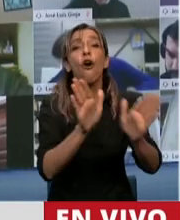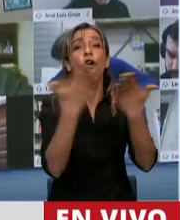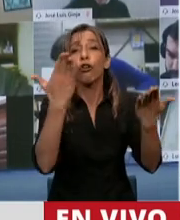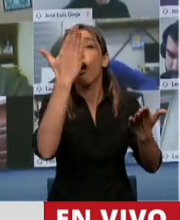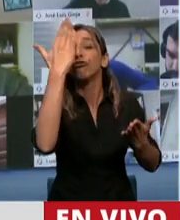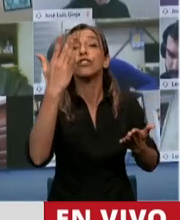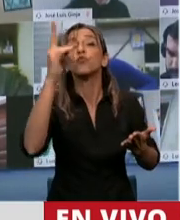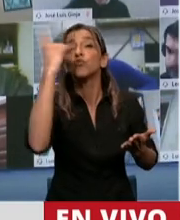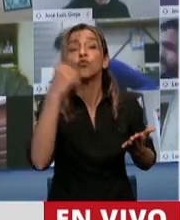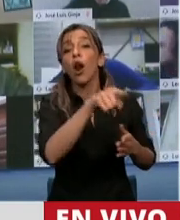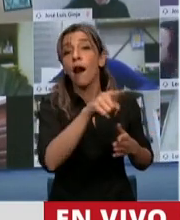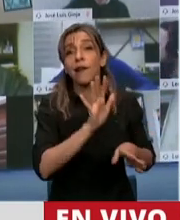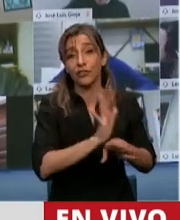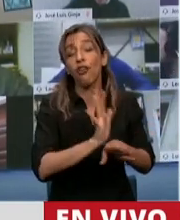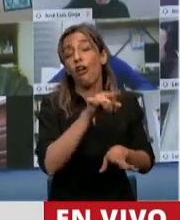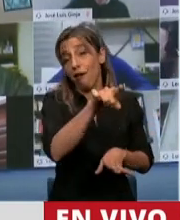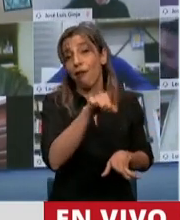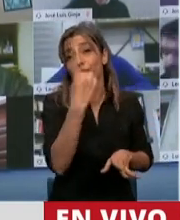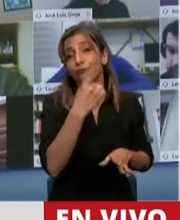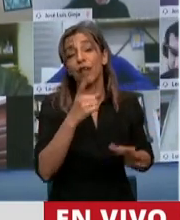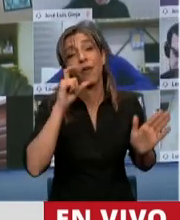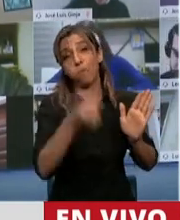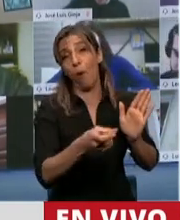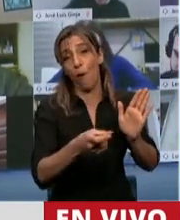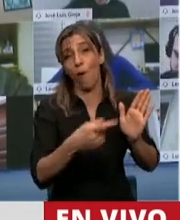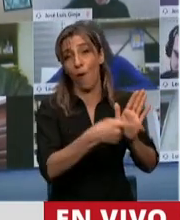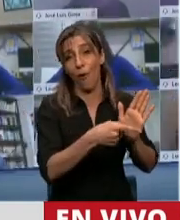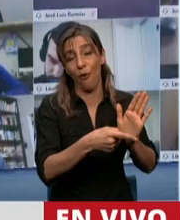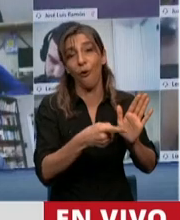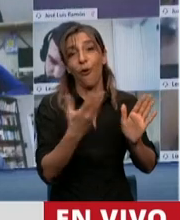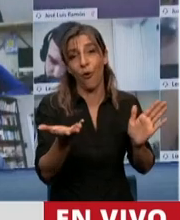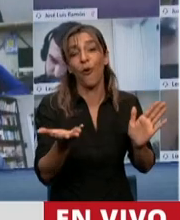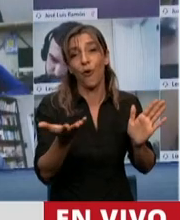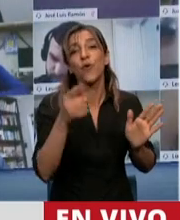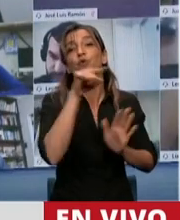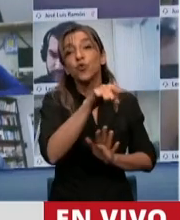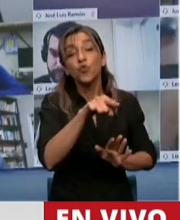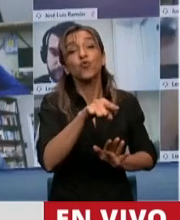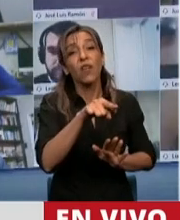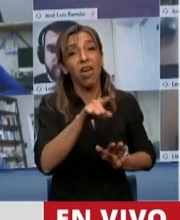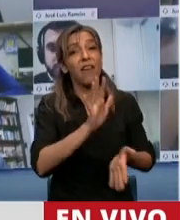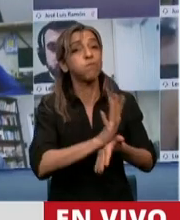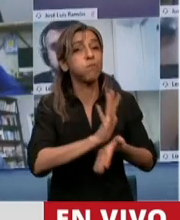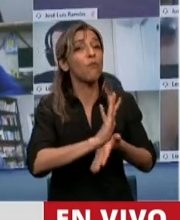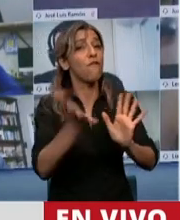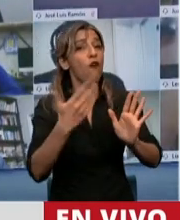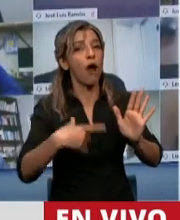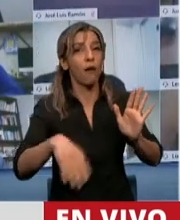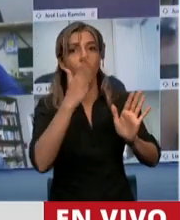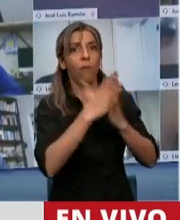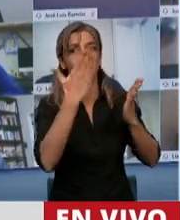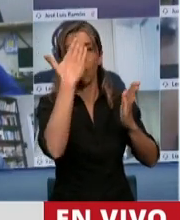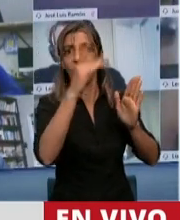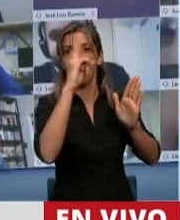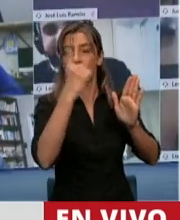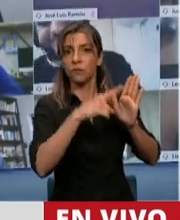Parlamento. irrespetuosa, diputada. Ustedes están dando, y acá, un golpe institucional. Y esto no